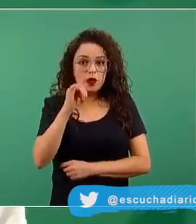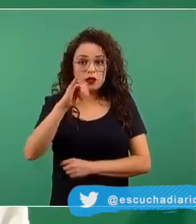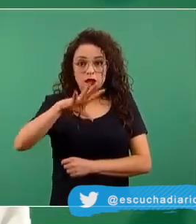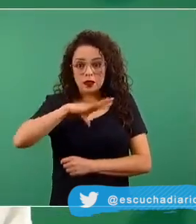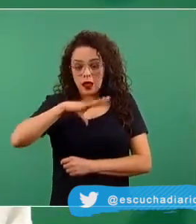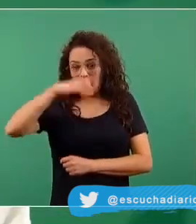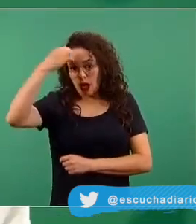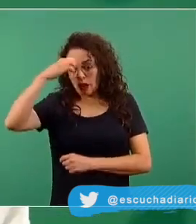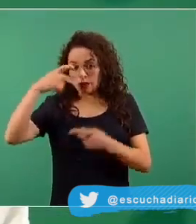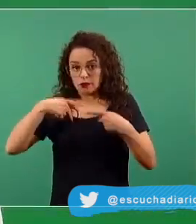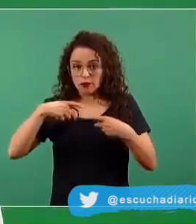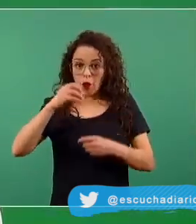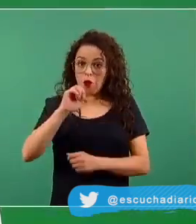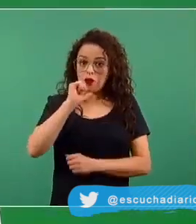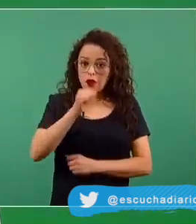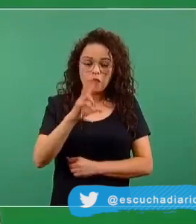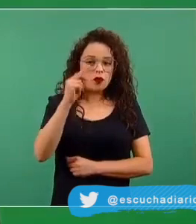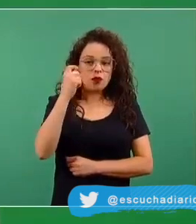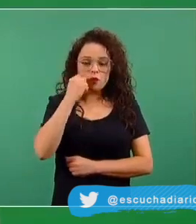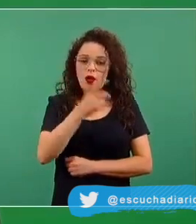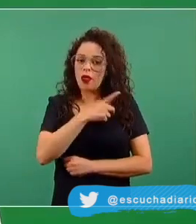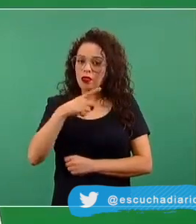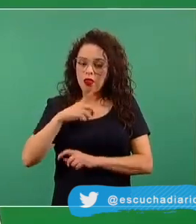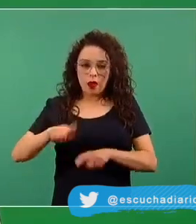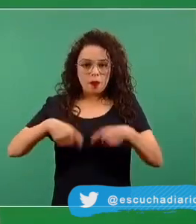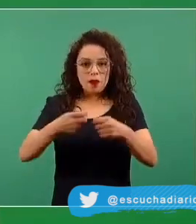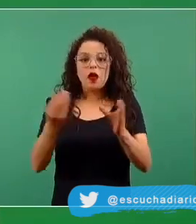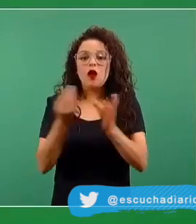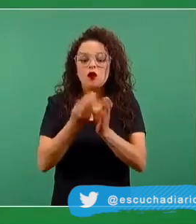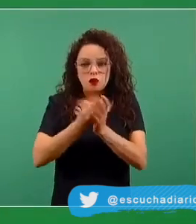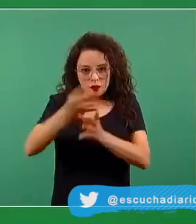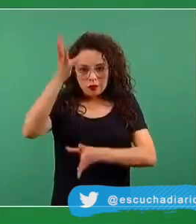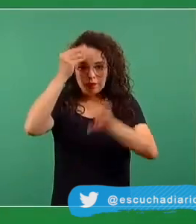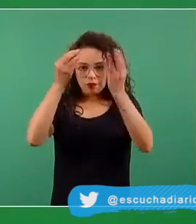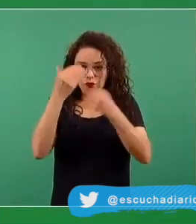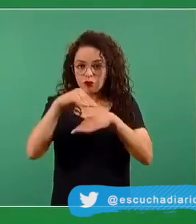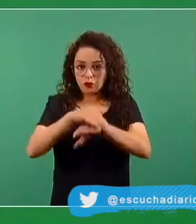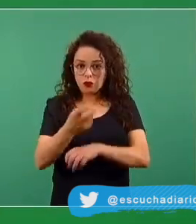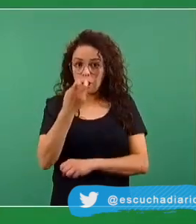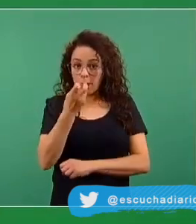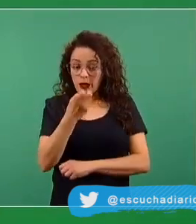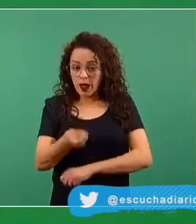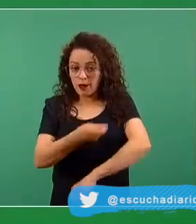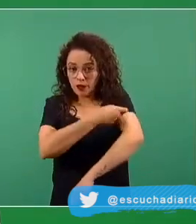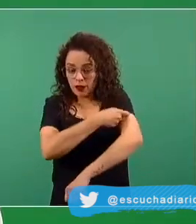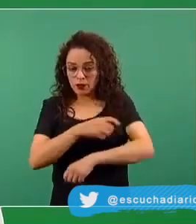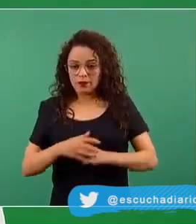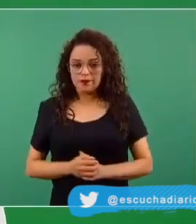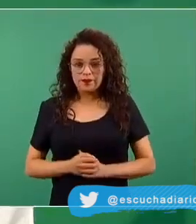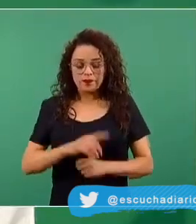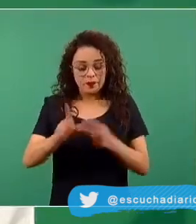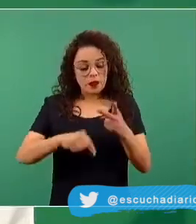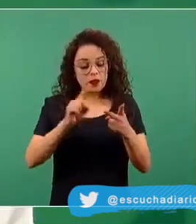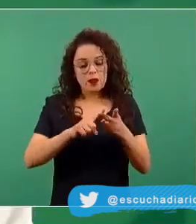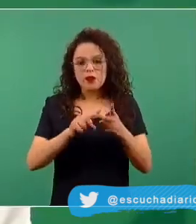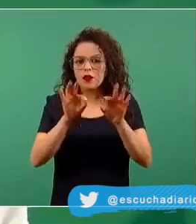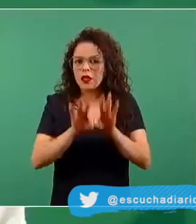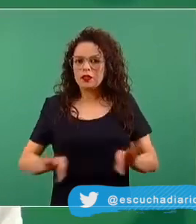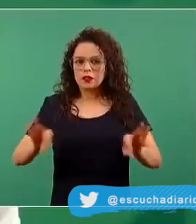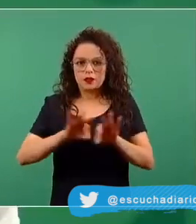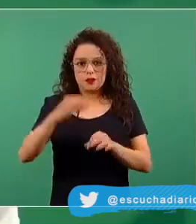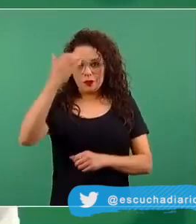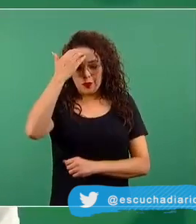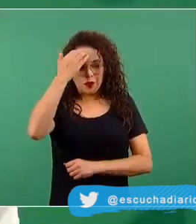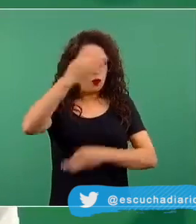personas, iban a ser capacitadas. Otro elemento que también es muy importante que conozca la población, porque también ha sido